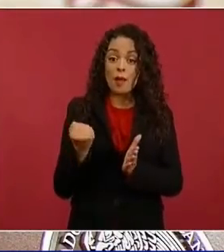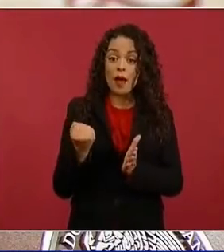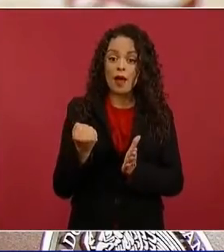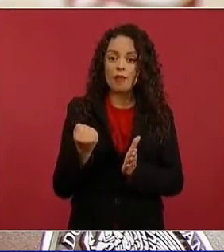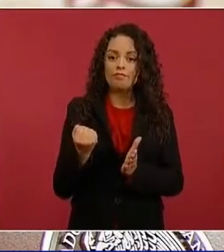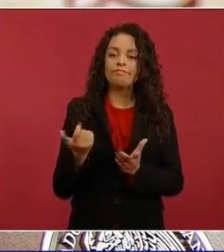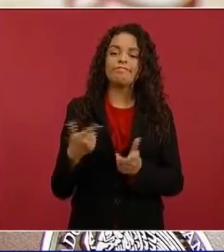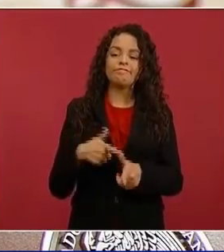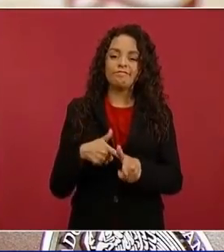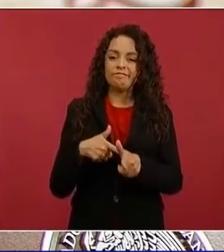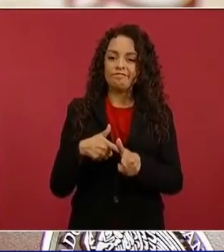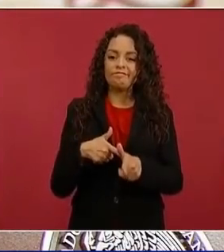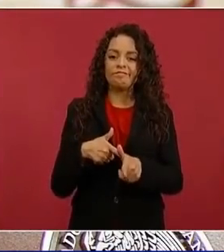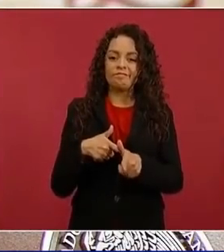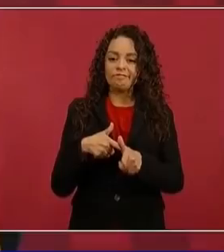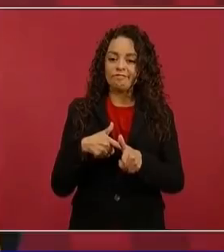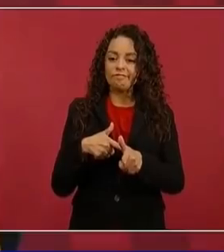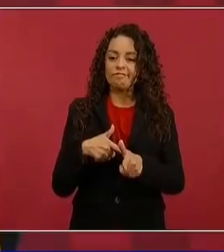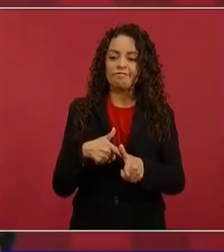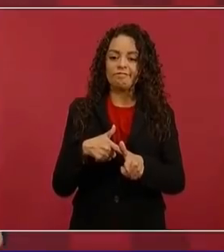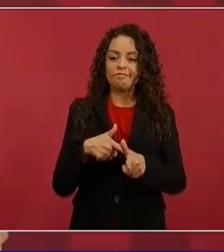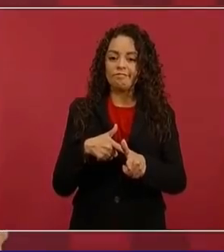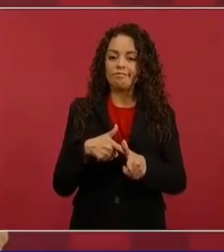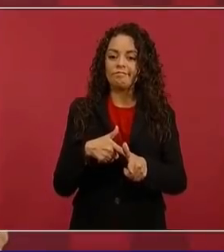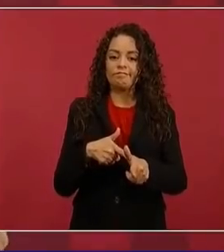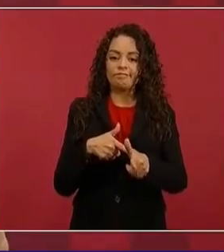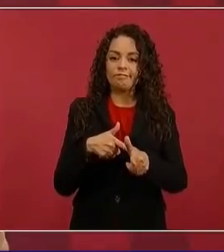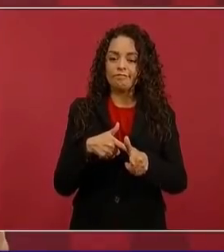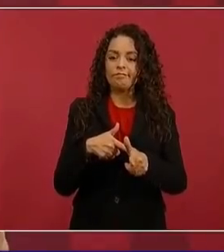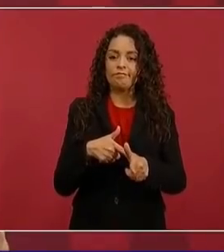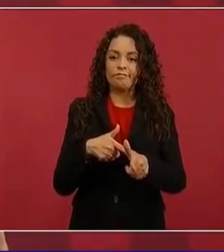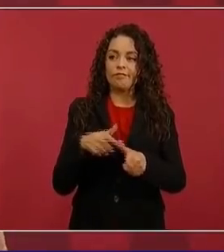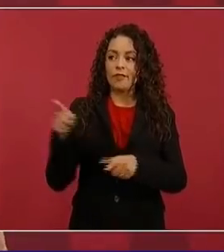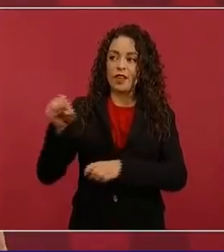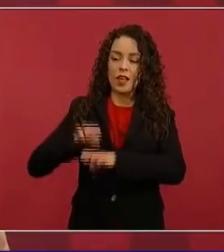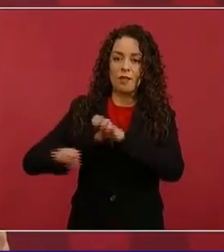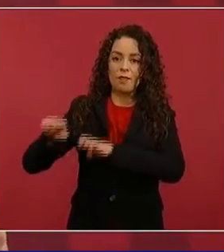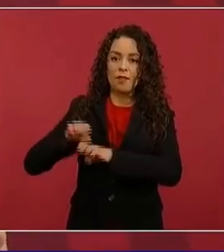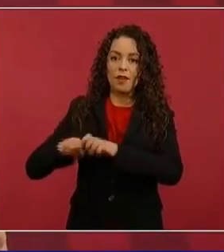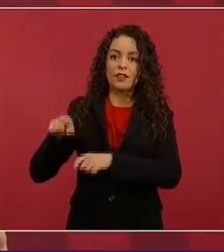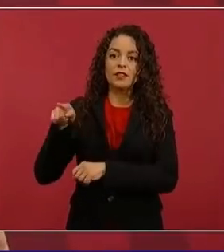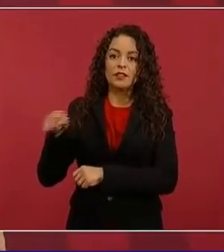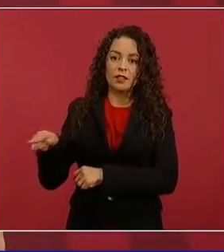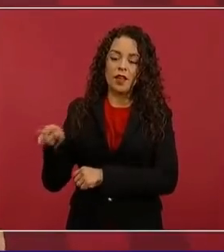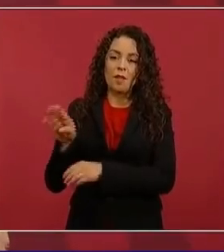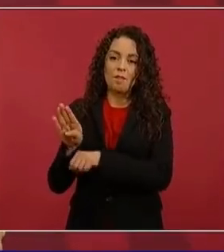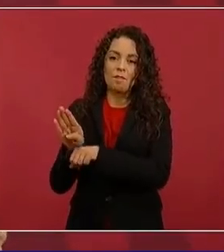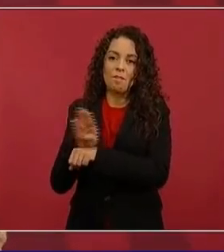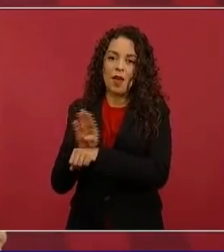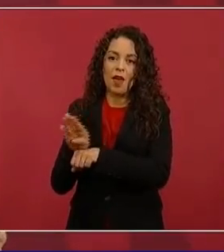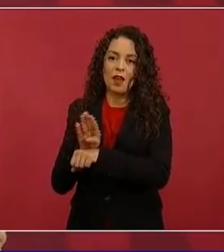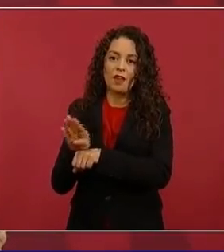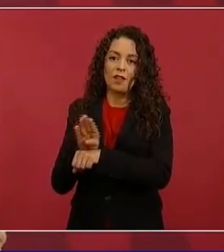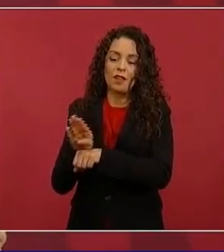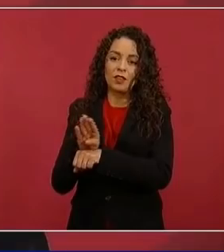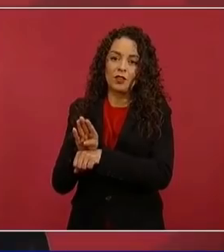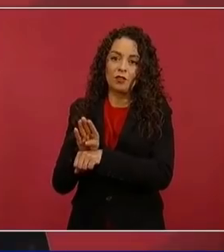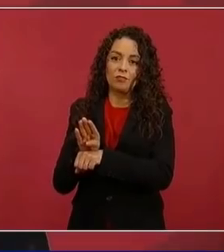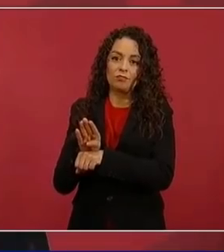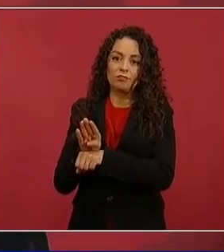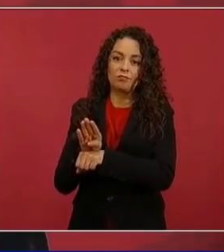medrando las empresas particulares, sobre todo extranjeras.